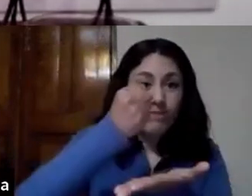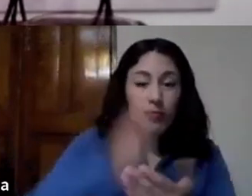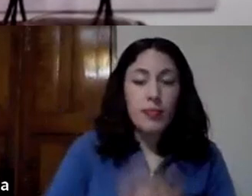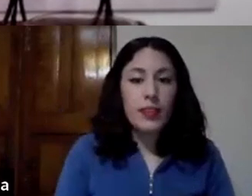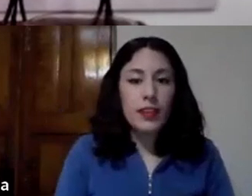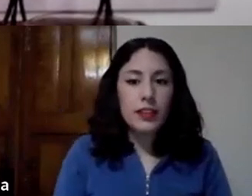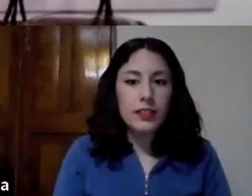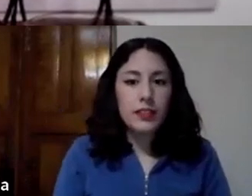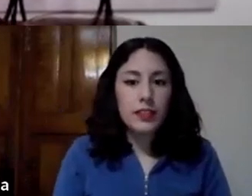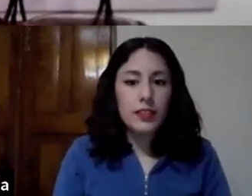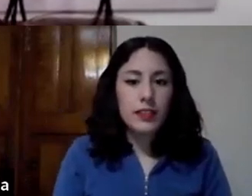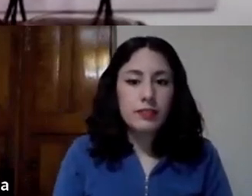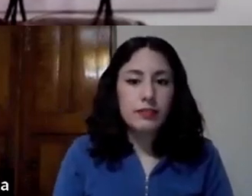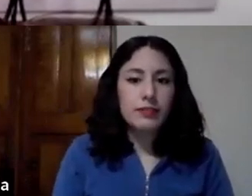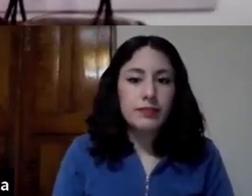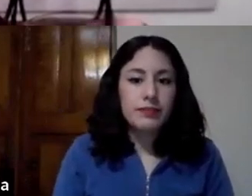equivalente a decir